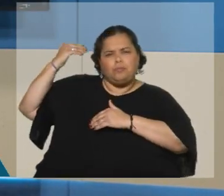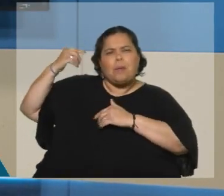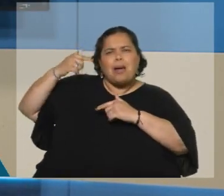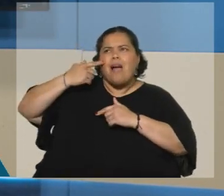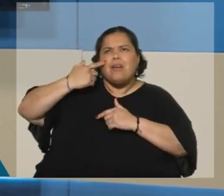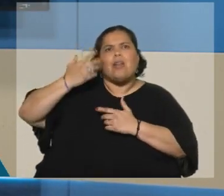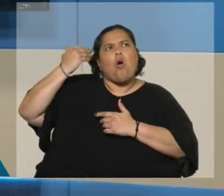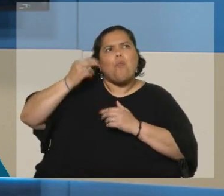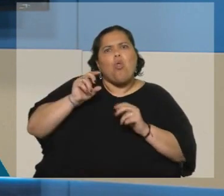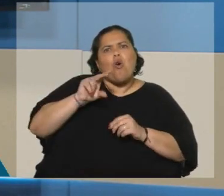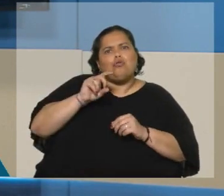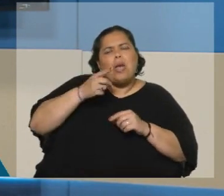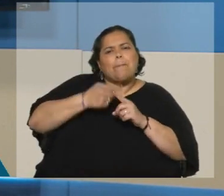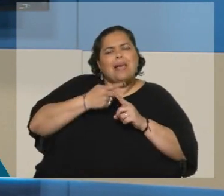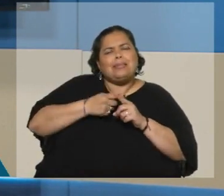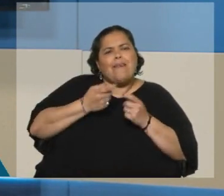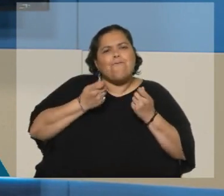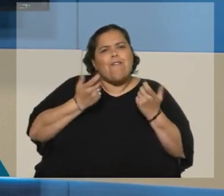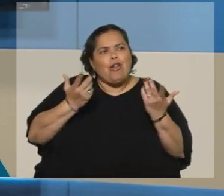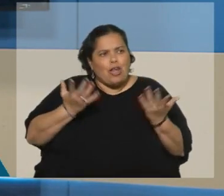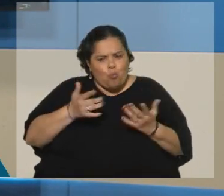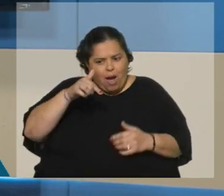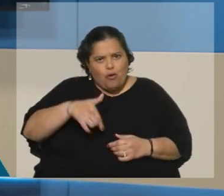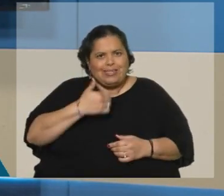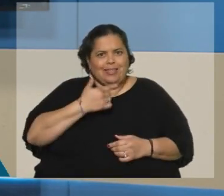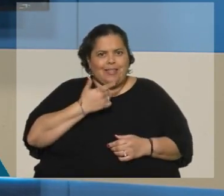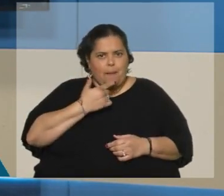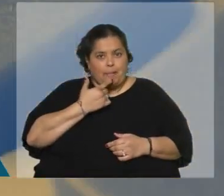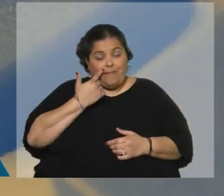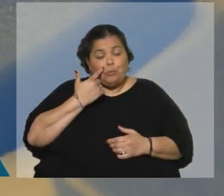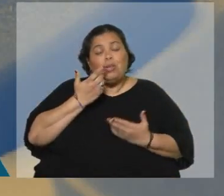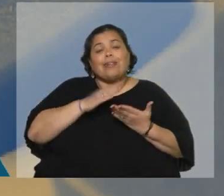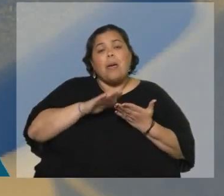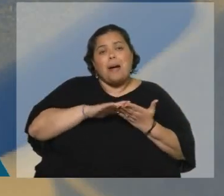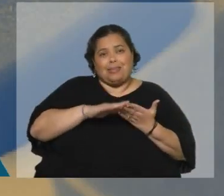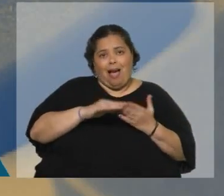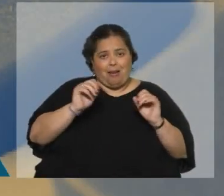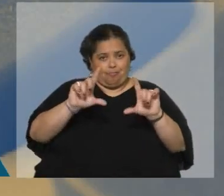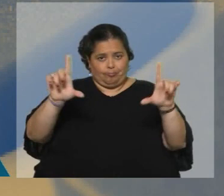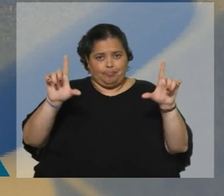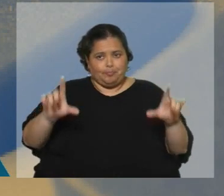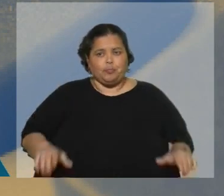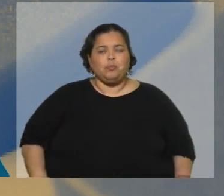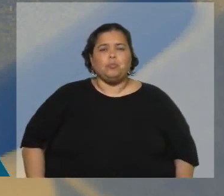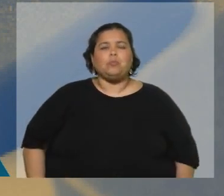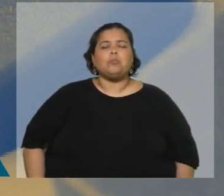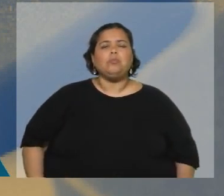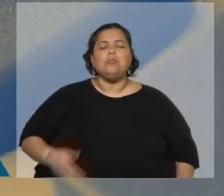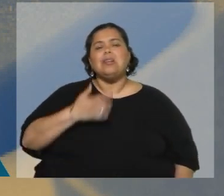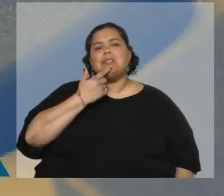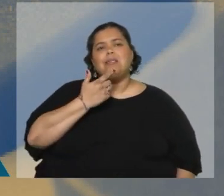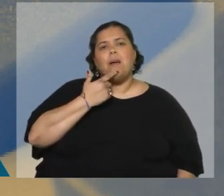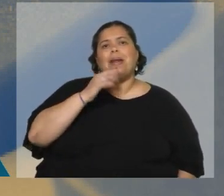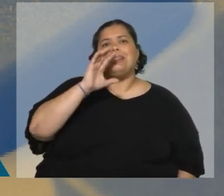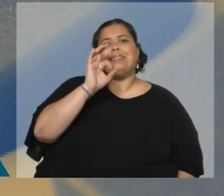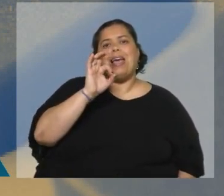encontrar a 12 meses valores como los que registró septiembre. ¿Vamos a repasar las cifras? Aquí los tenemos. El mes de septiembre 0